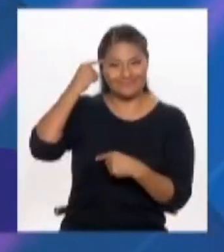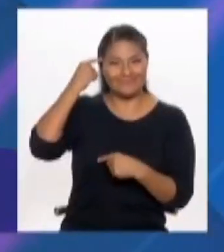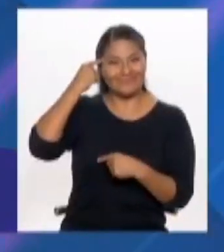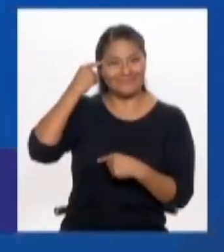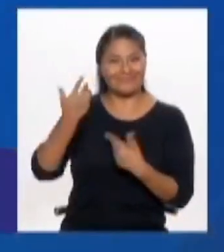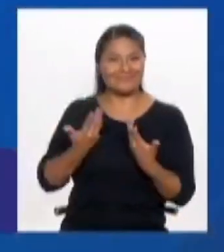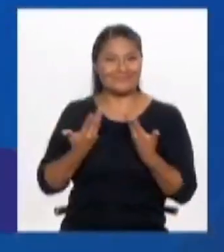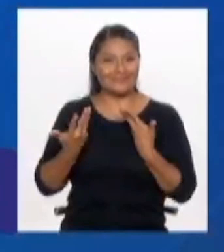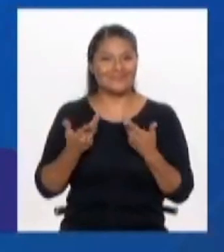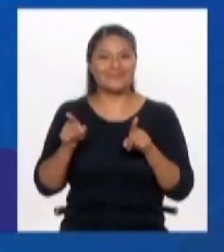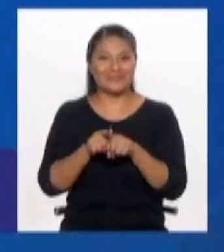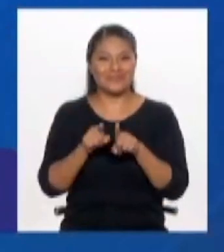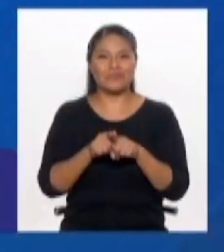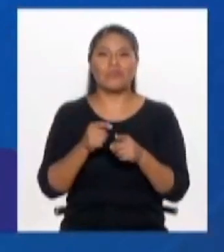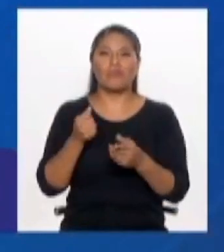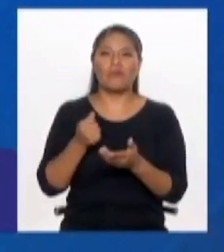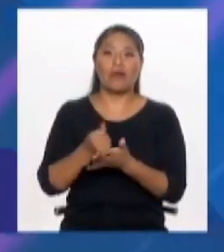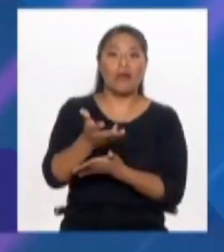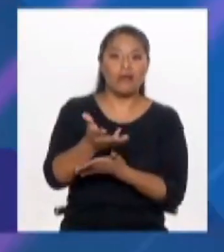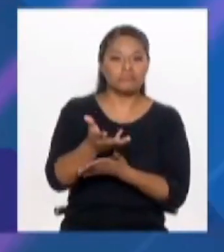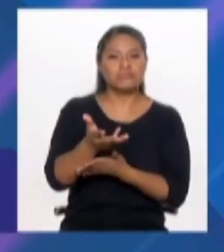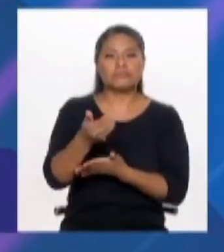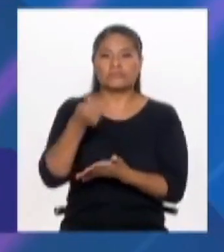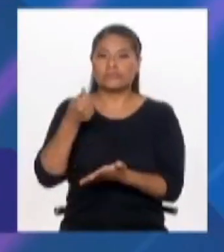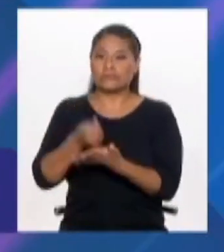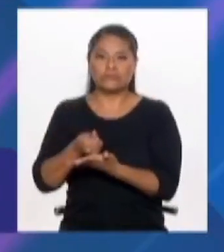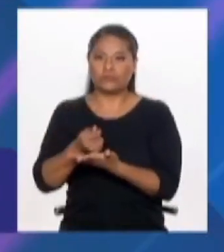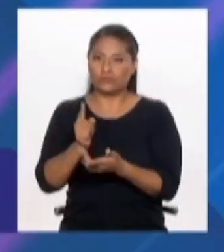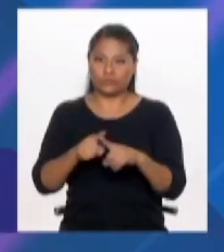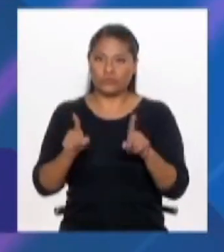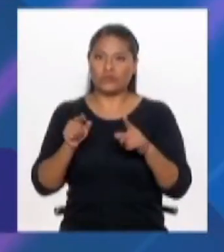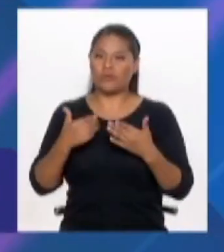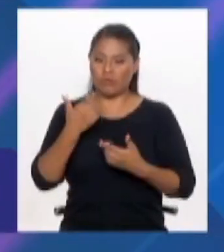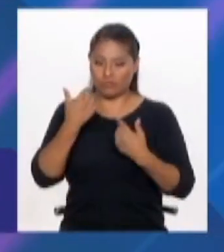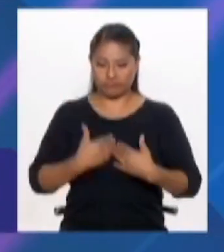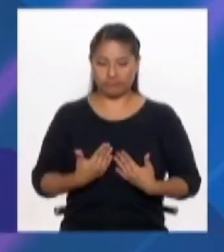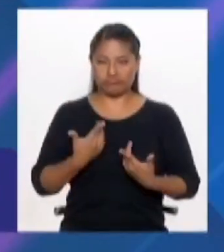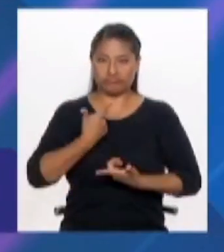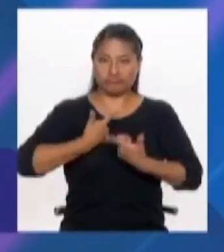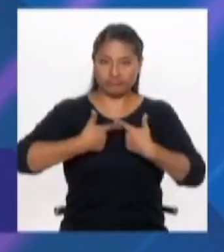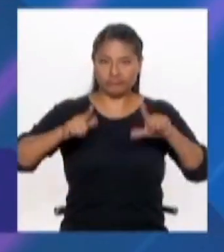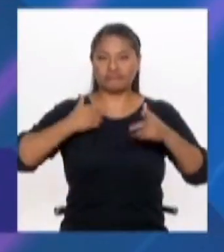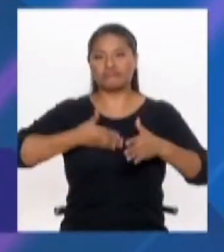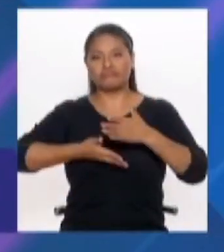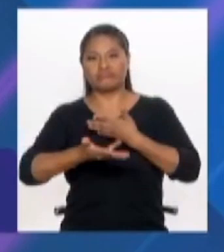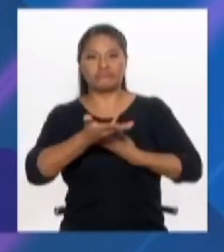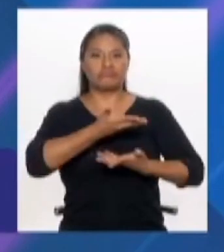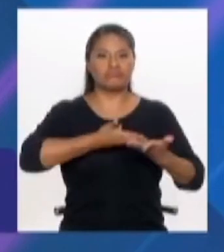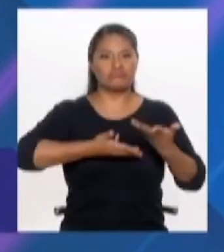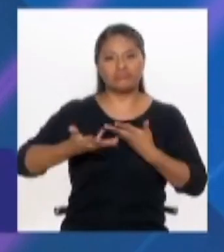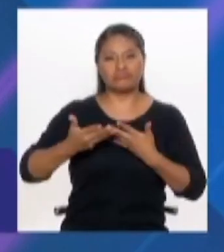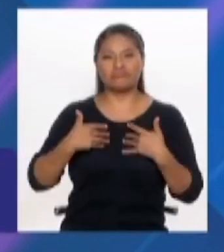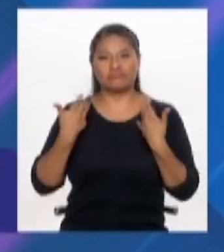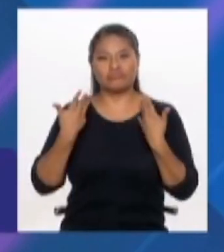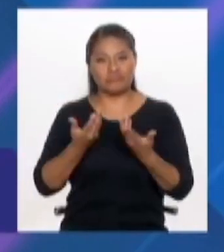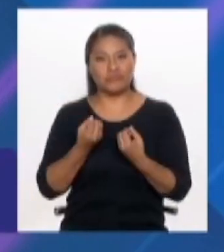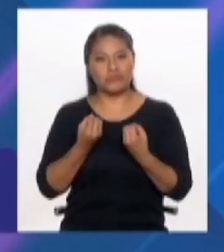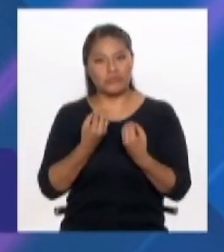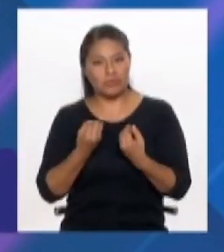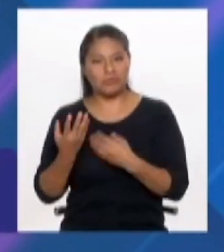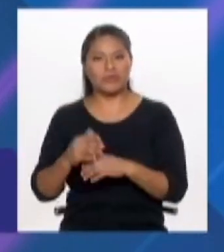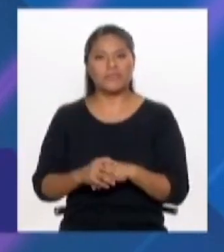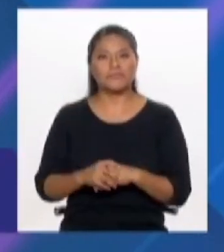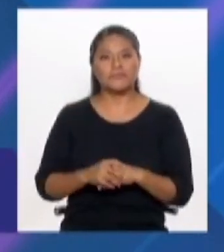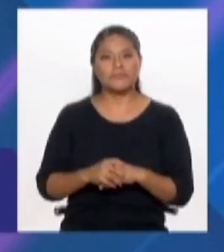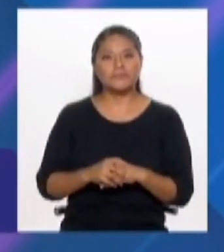consumo, cuando en verdad lo que tiene que haber es una lógica de interacción, de sustitución, que nos cuesta tanto a los peronos.